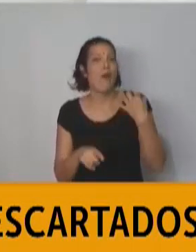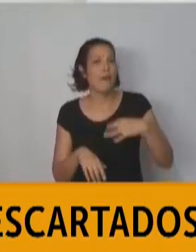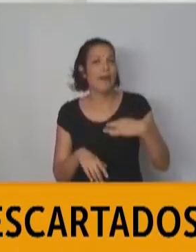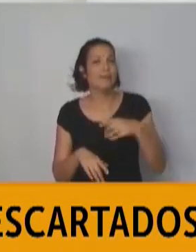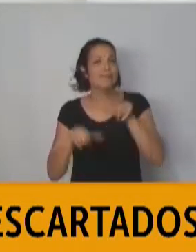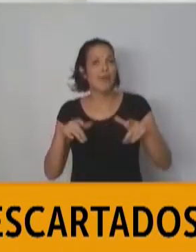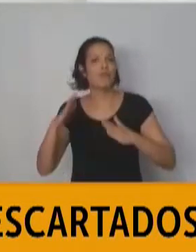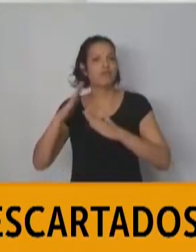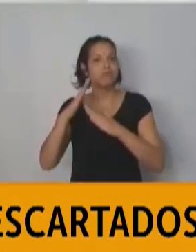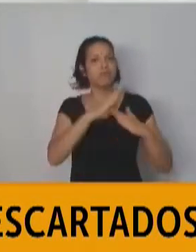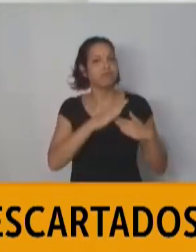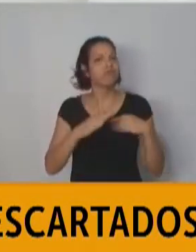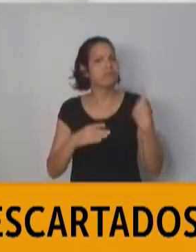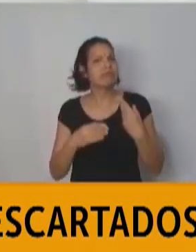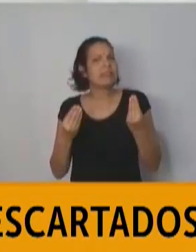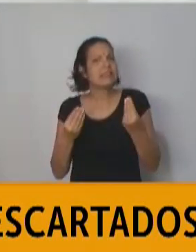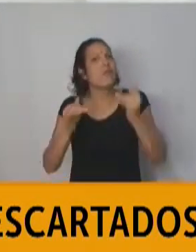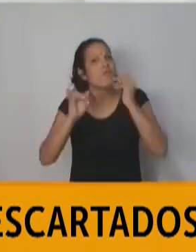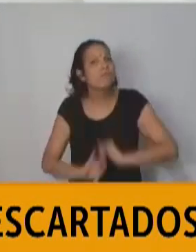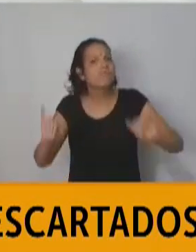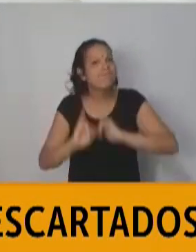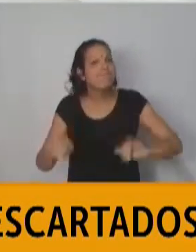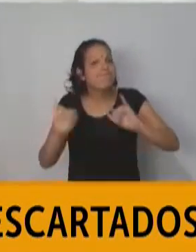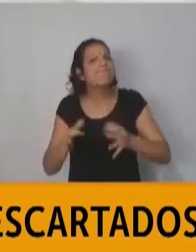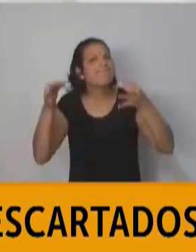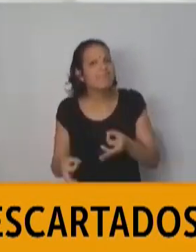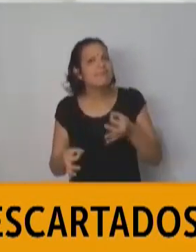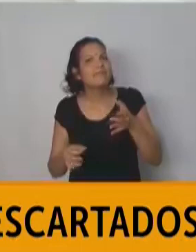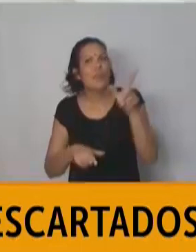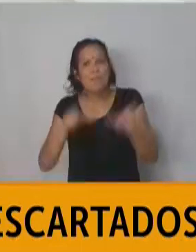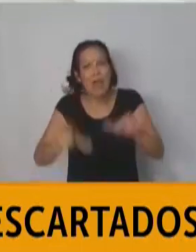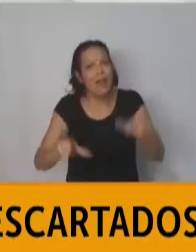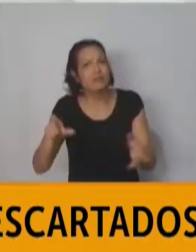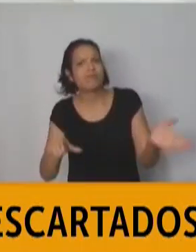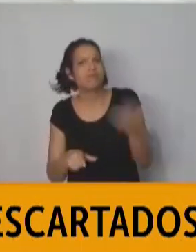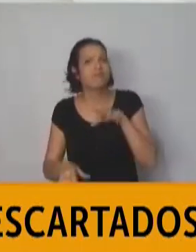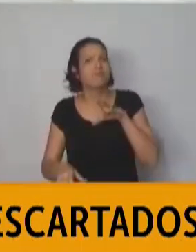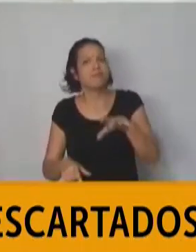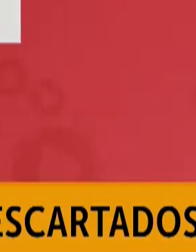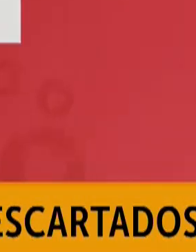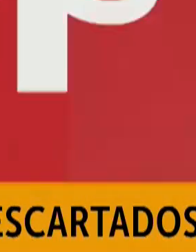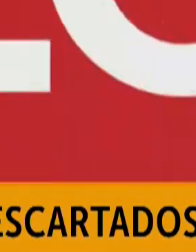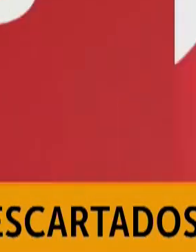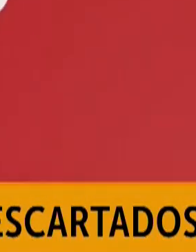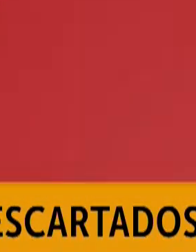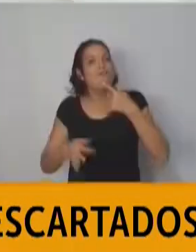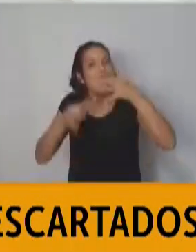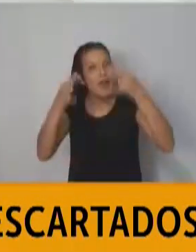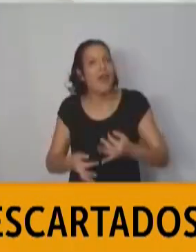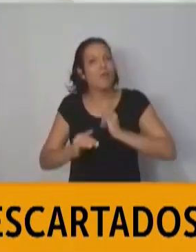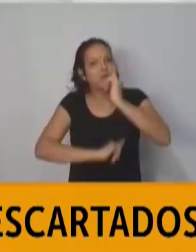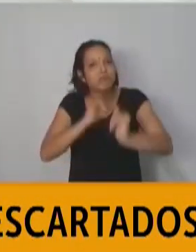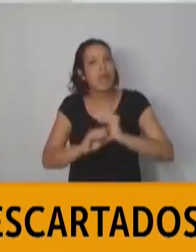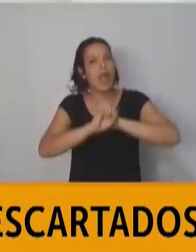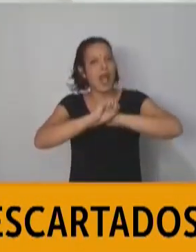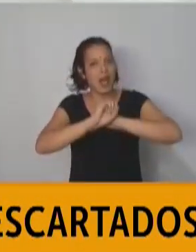funcionarios es mantener comunicada a la comunidad enterriana, porque me parece que de esa manera llevamos certezas. Y pedirle